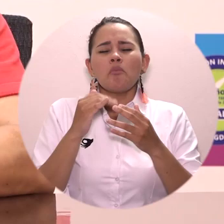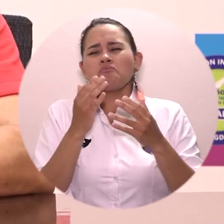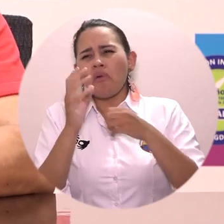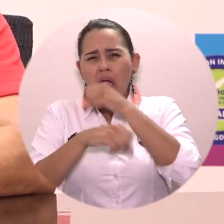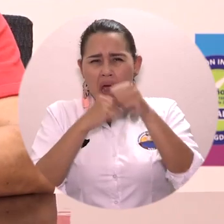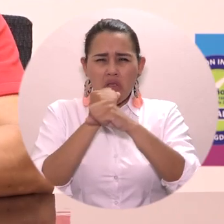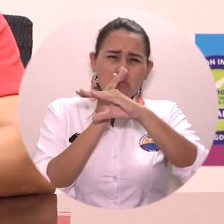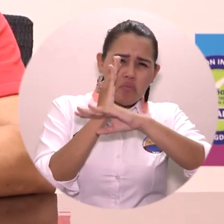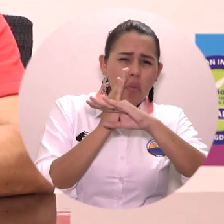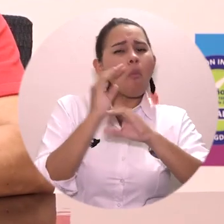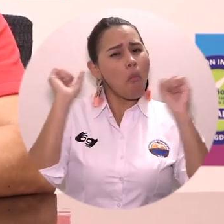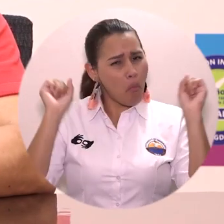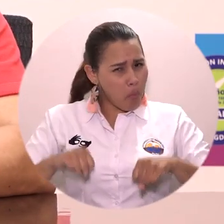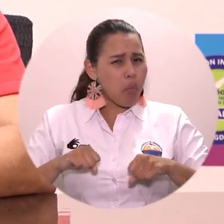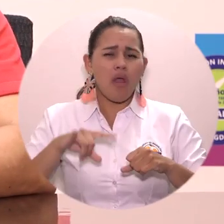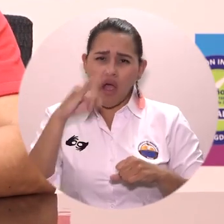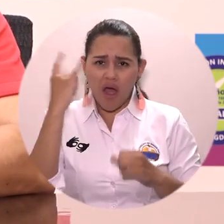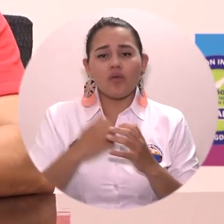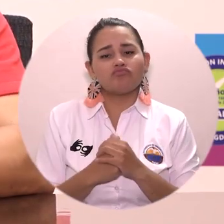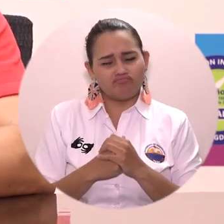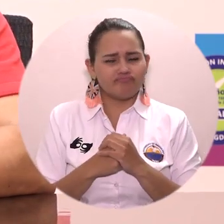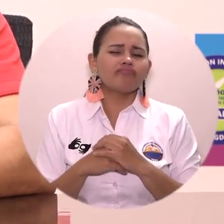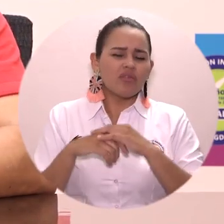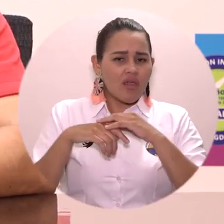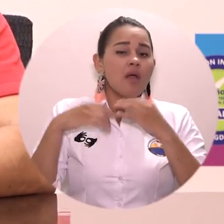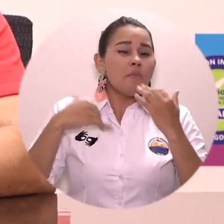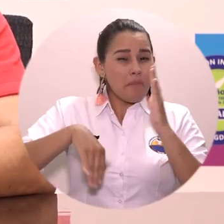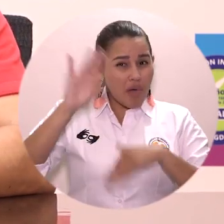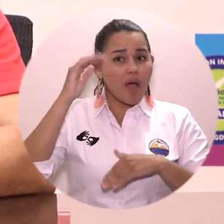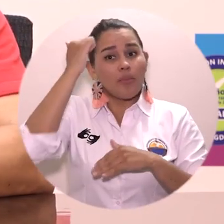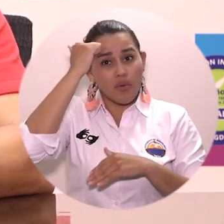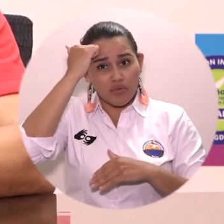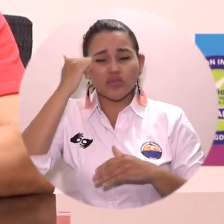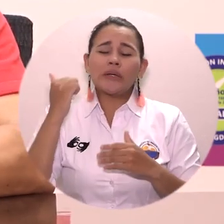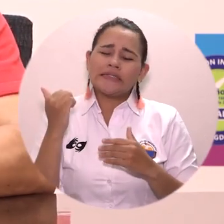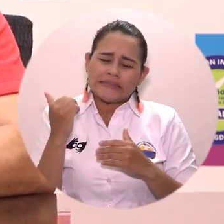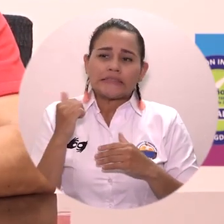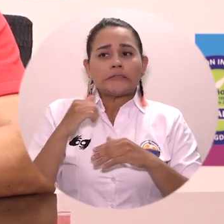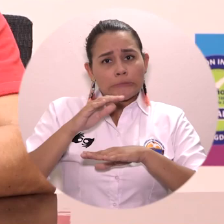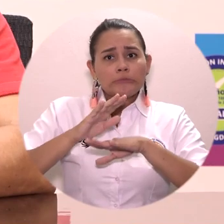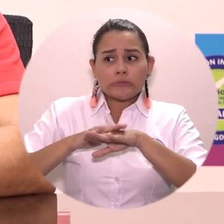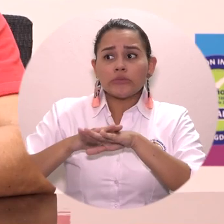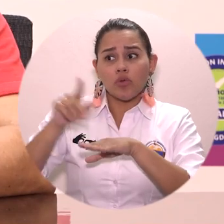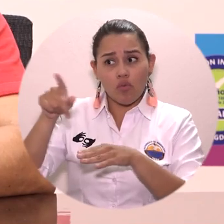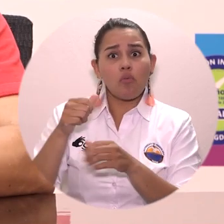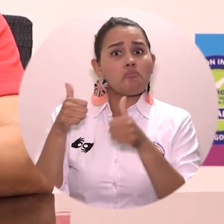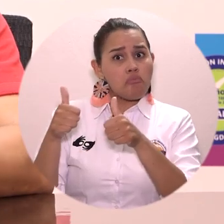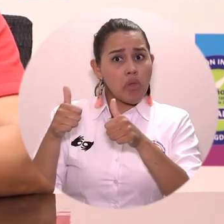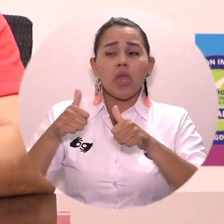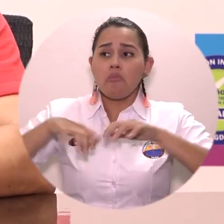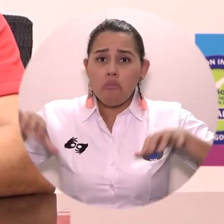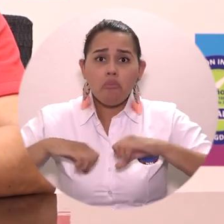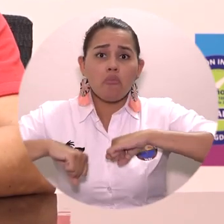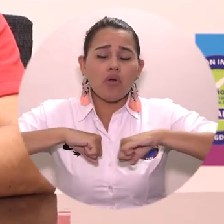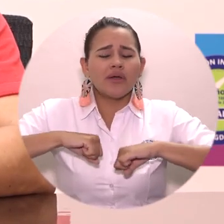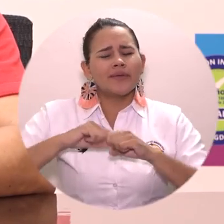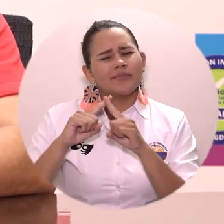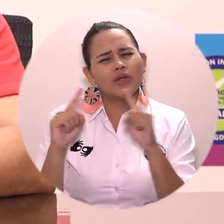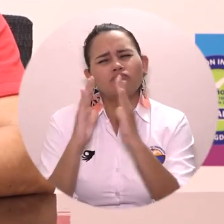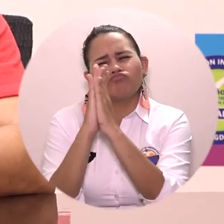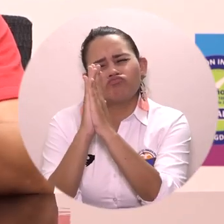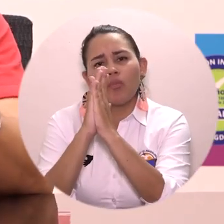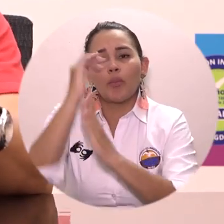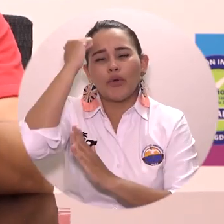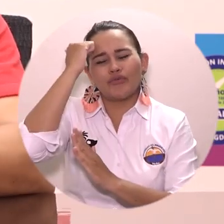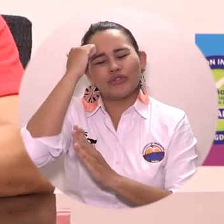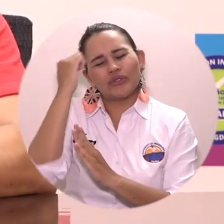estamos implementando y los profesores han sido muy proactivos en esa dirección. Pero también quiero pedirle a los profes, porque siento y es el llamado de muchos estudiantes que